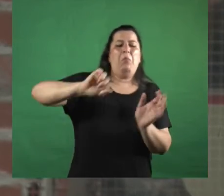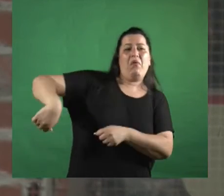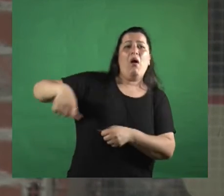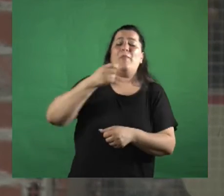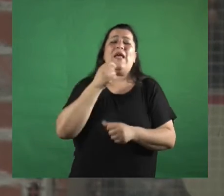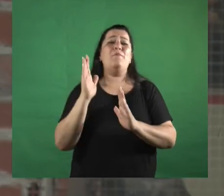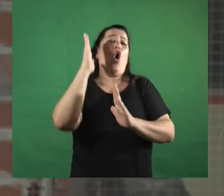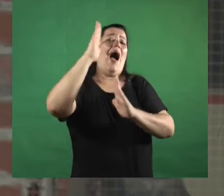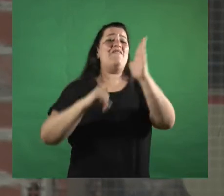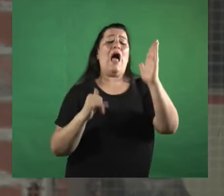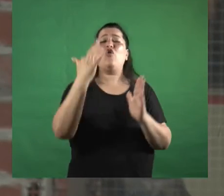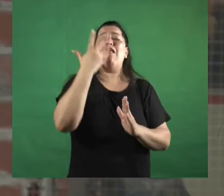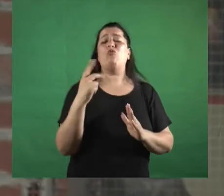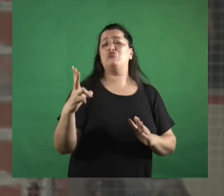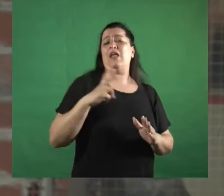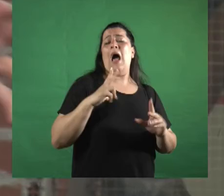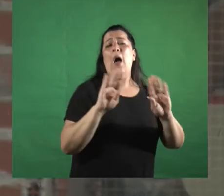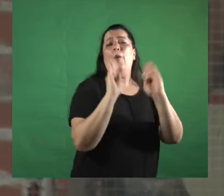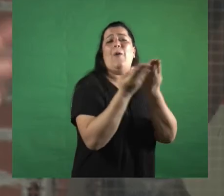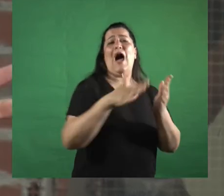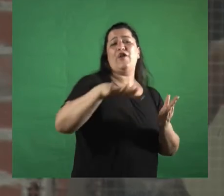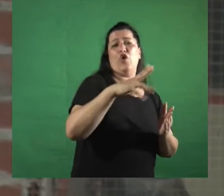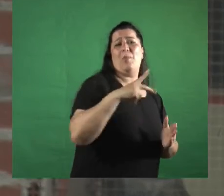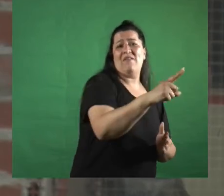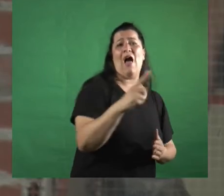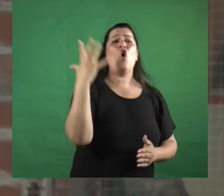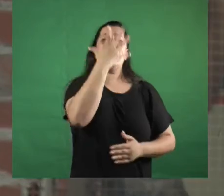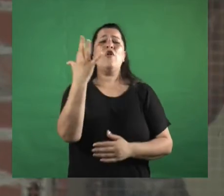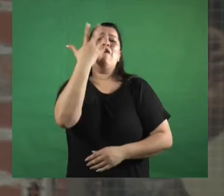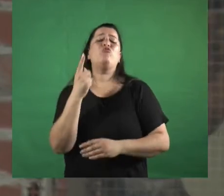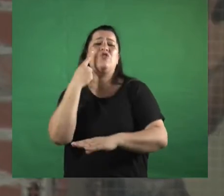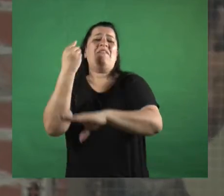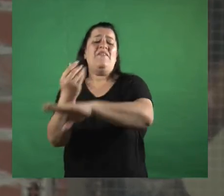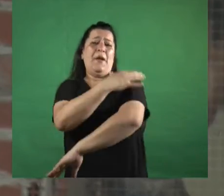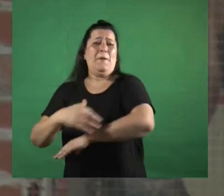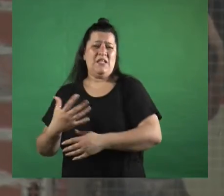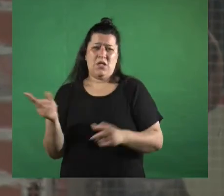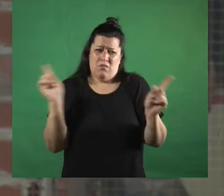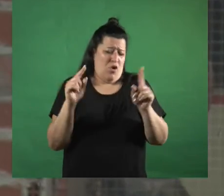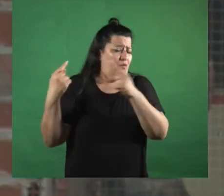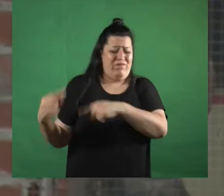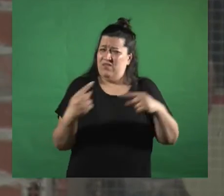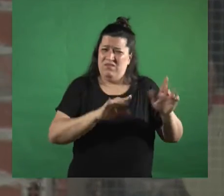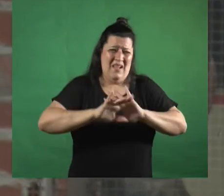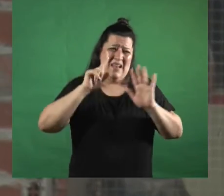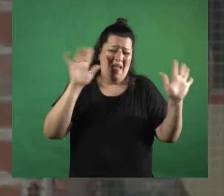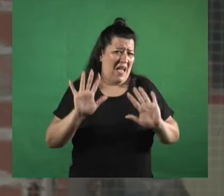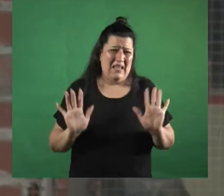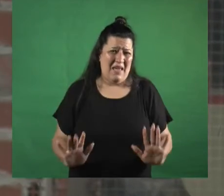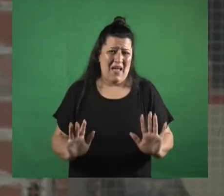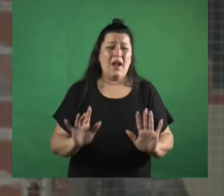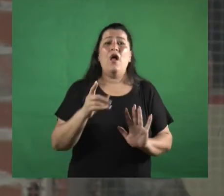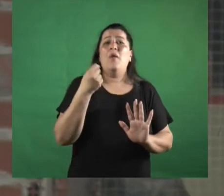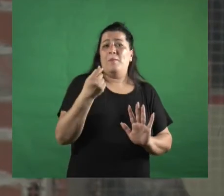vivir en barrio privado y a los oscuros de piel nos gustaría vivir en las villas ¿no? en verdad que hay un correlato inmediato entre qué lugar ocupás con